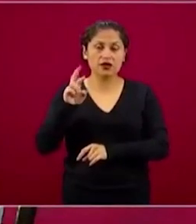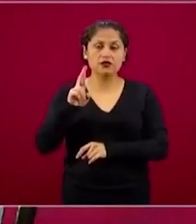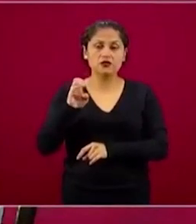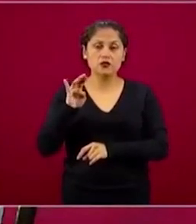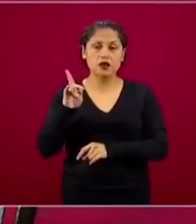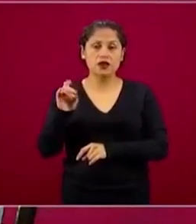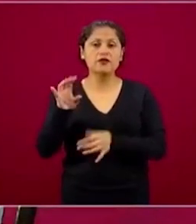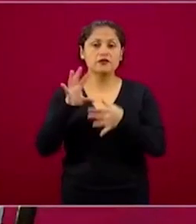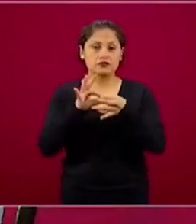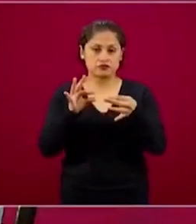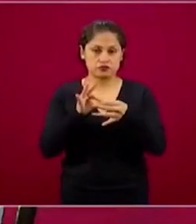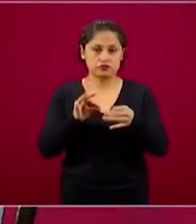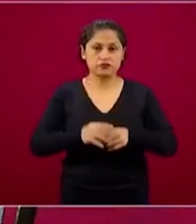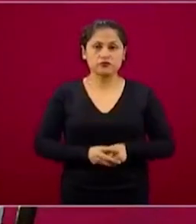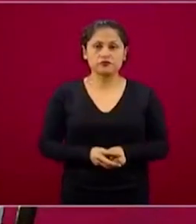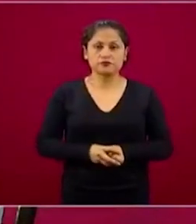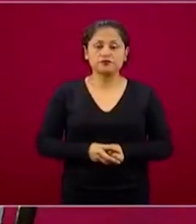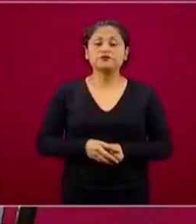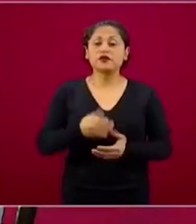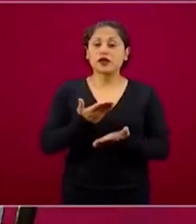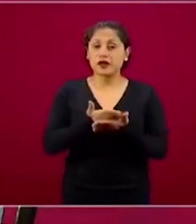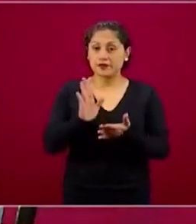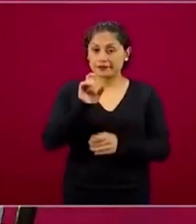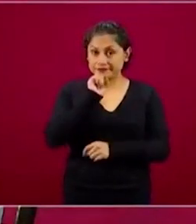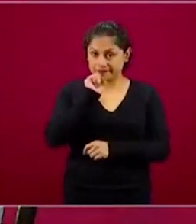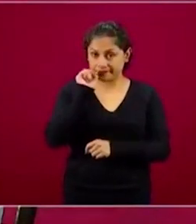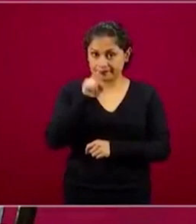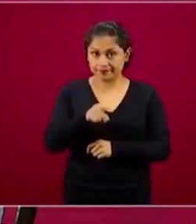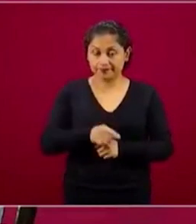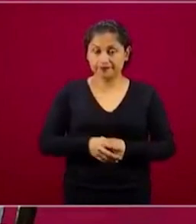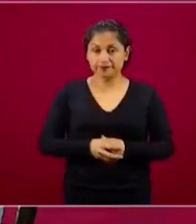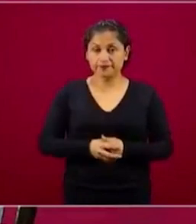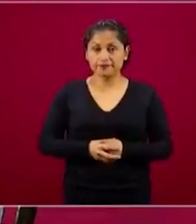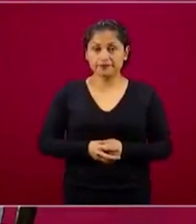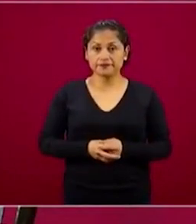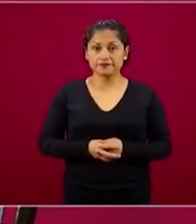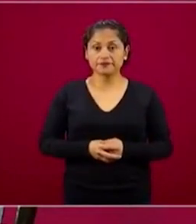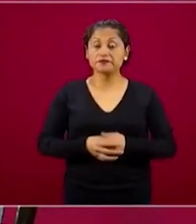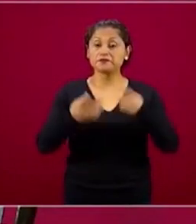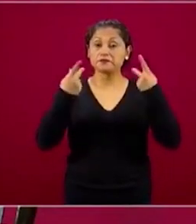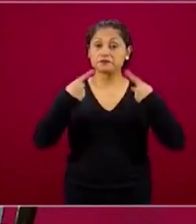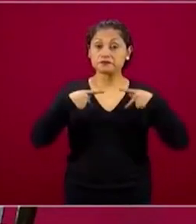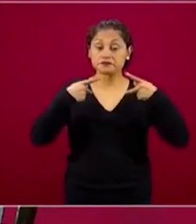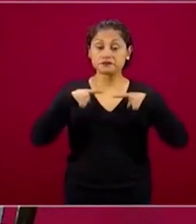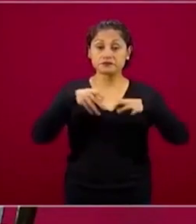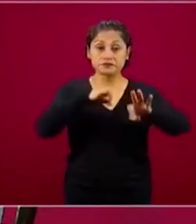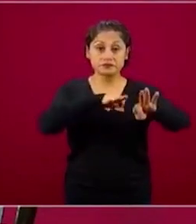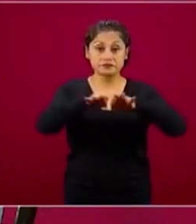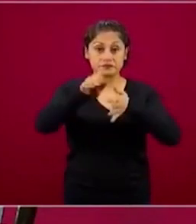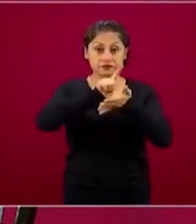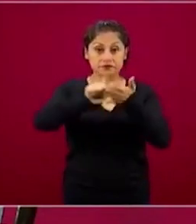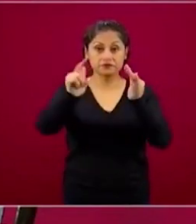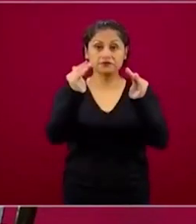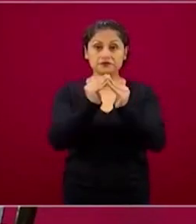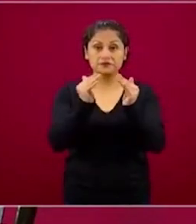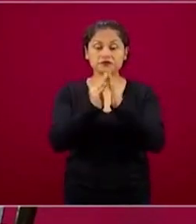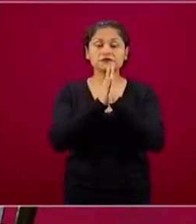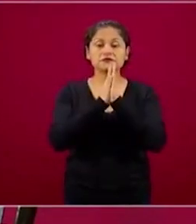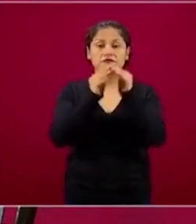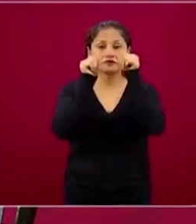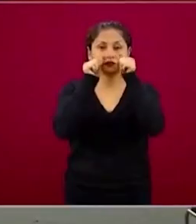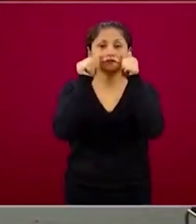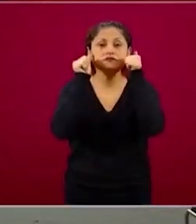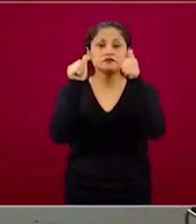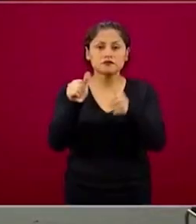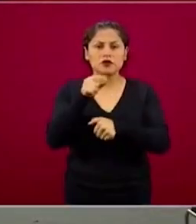por una parte. Y por otra, que las trabajadoras del hogar estén atentas, si ya cuentan con